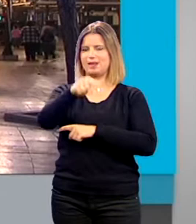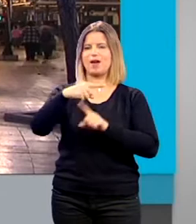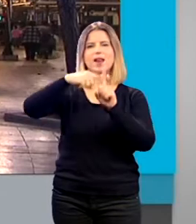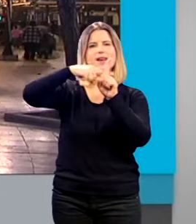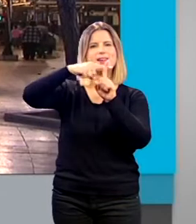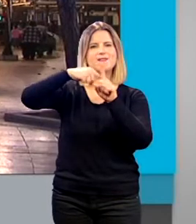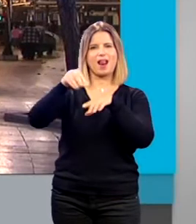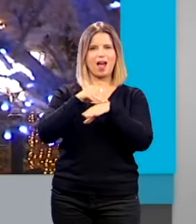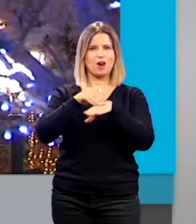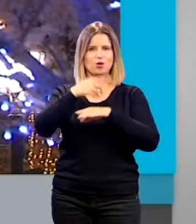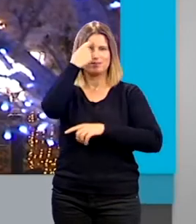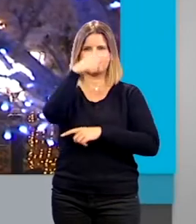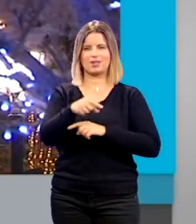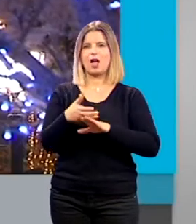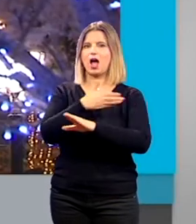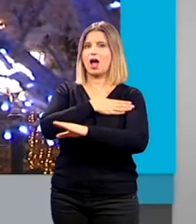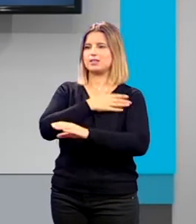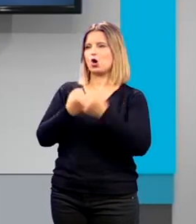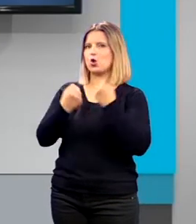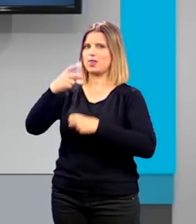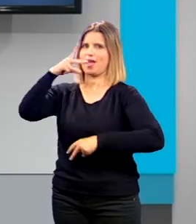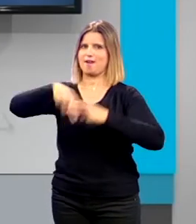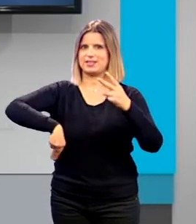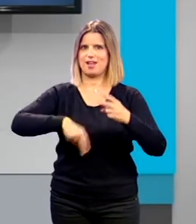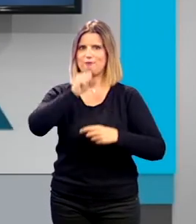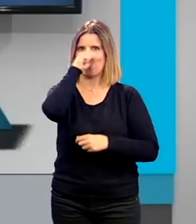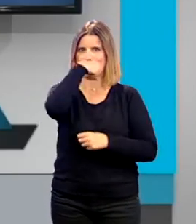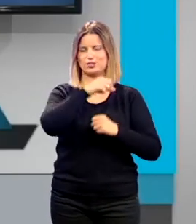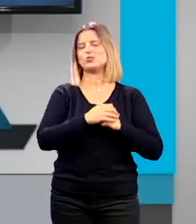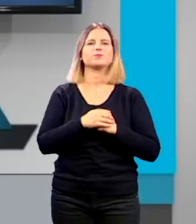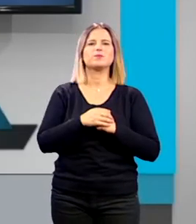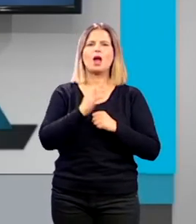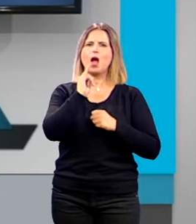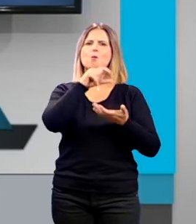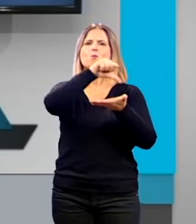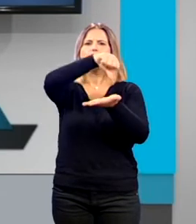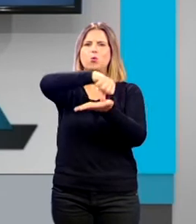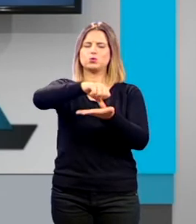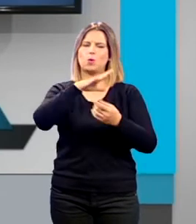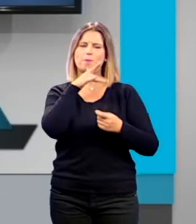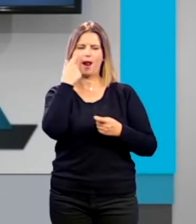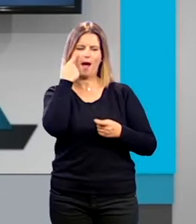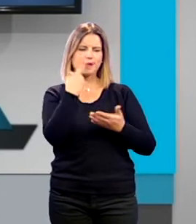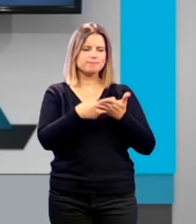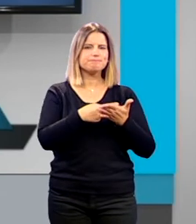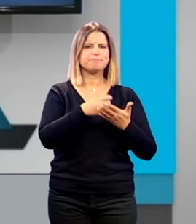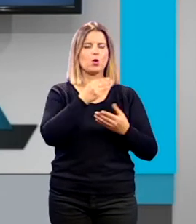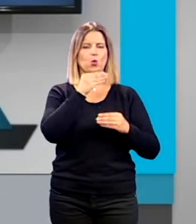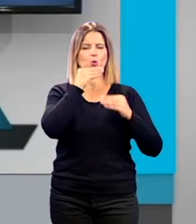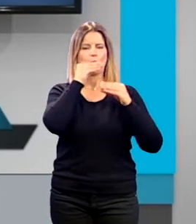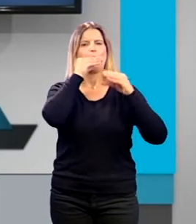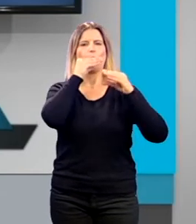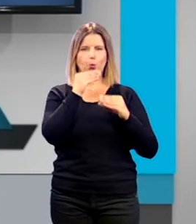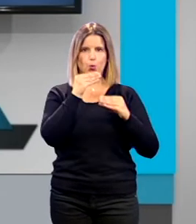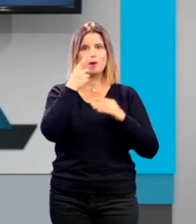alcohol de los granadinos para evitar conducir ebrios. Hay unos puntos de verificación de alcoholemia que son puntos en los cuales los ciudadanos y ciudadanas